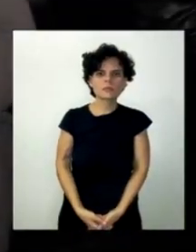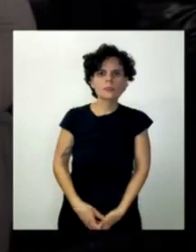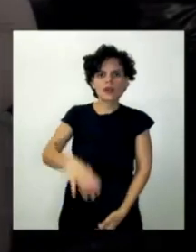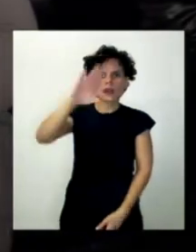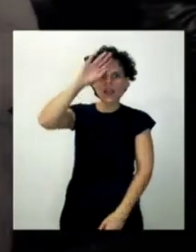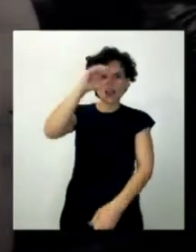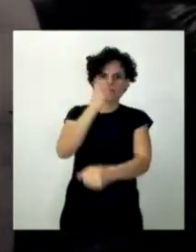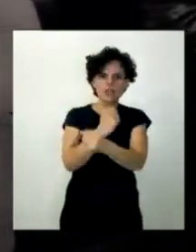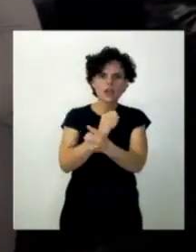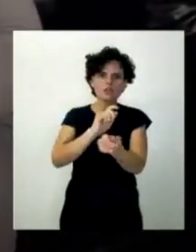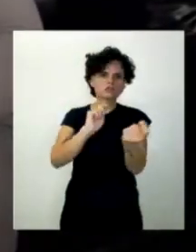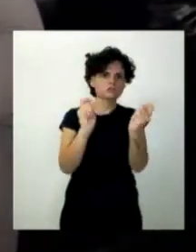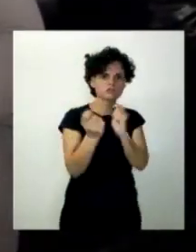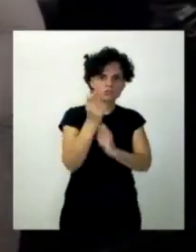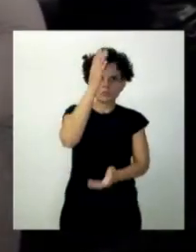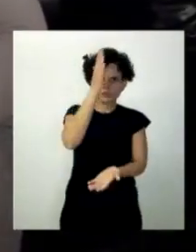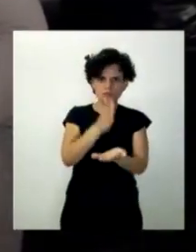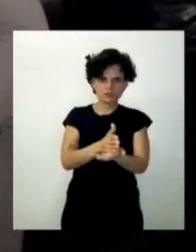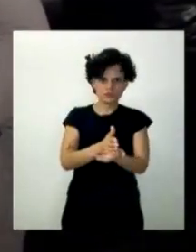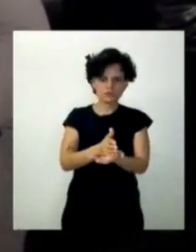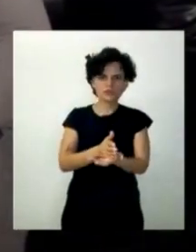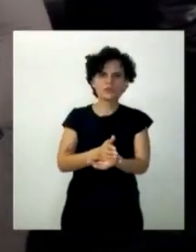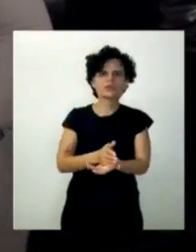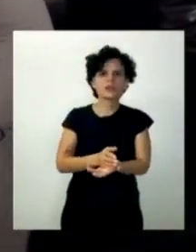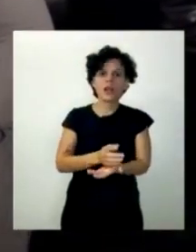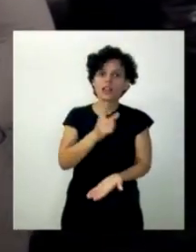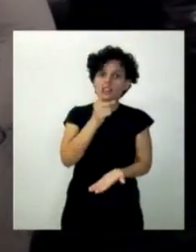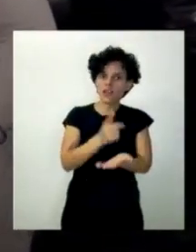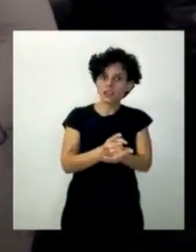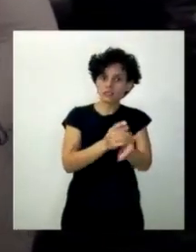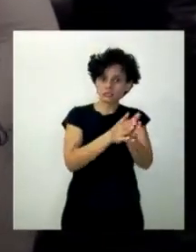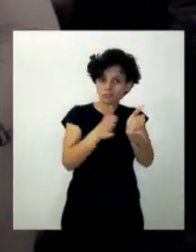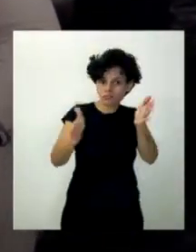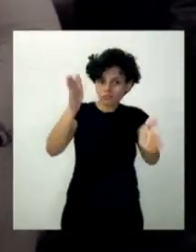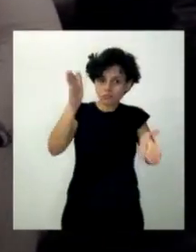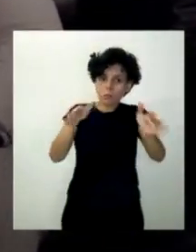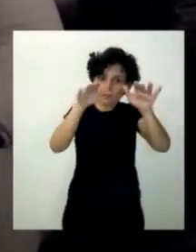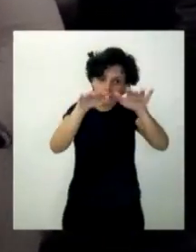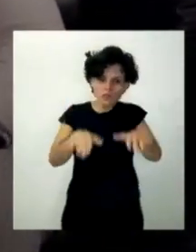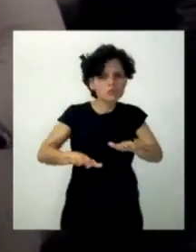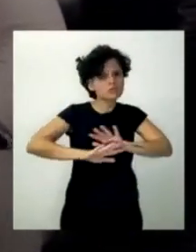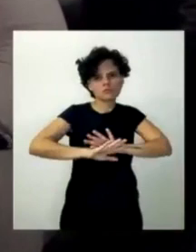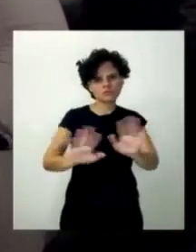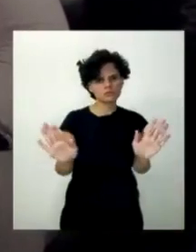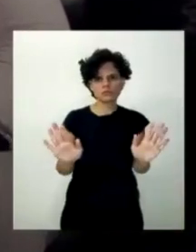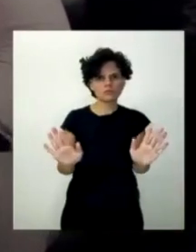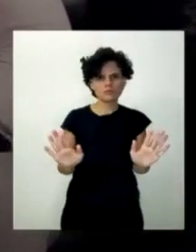Es hora de reformar carabineros de Chile. Terminemos con las prácticas de la dictadura.